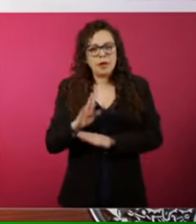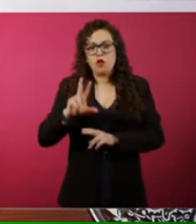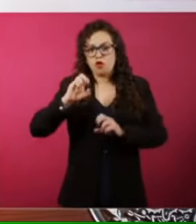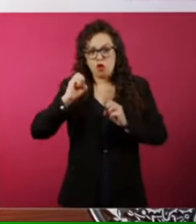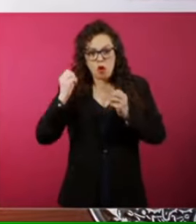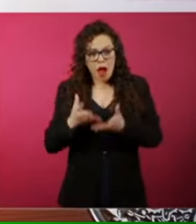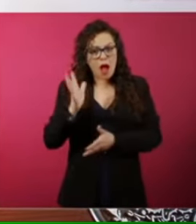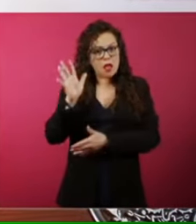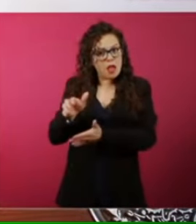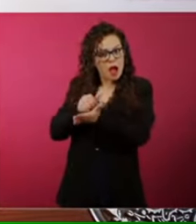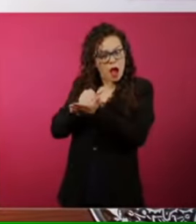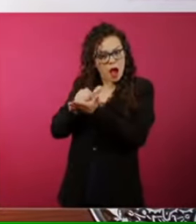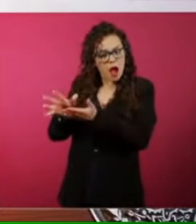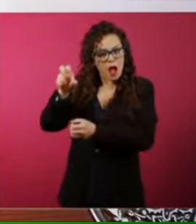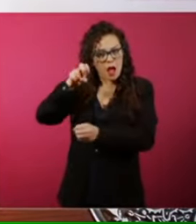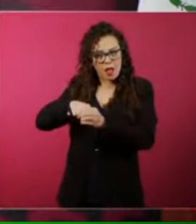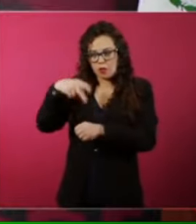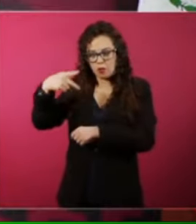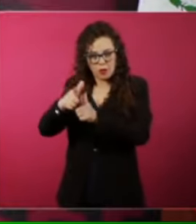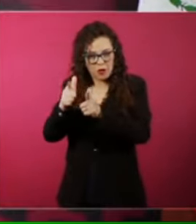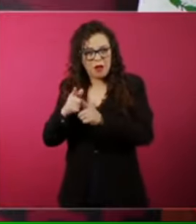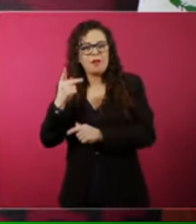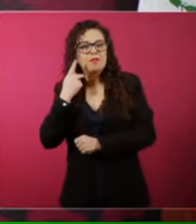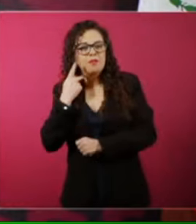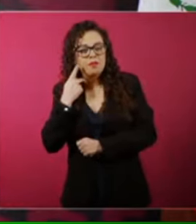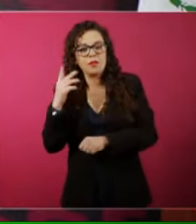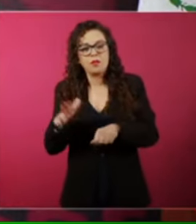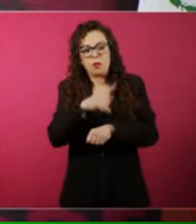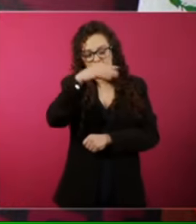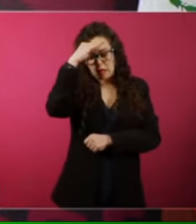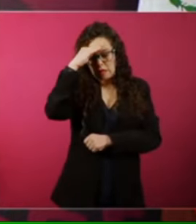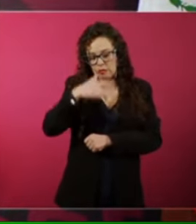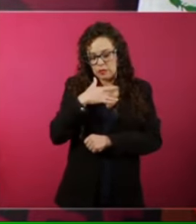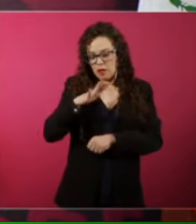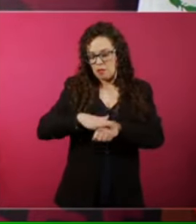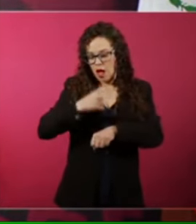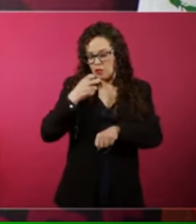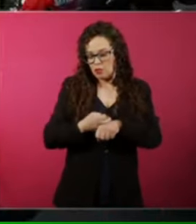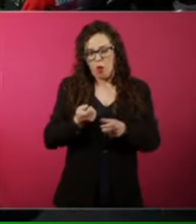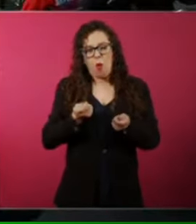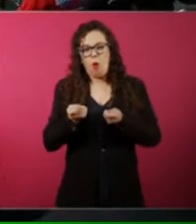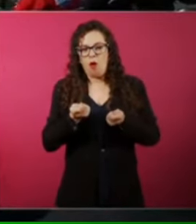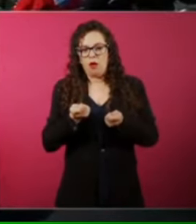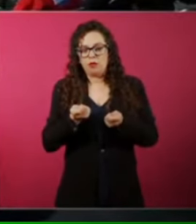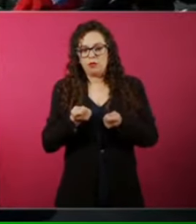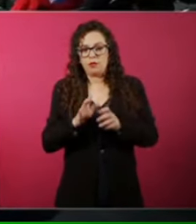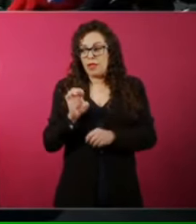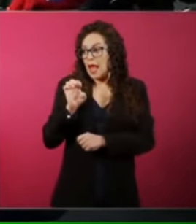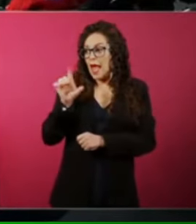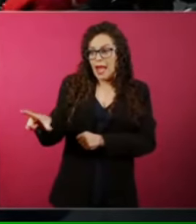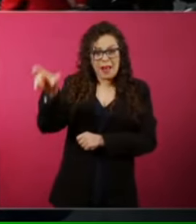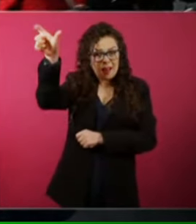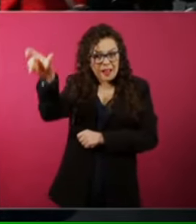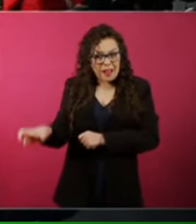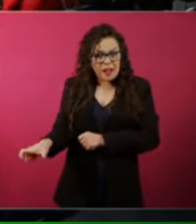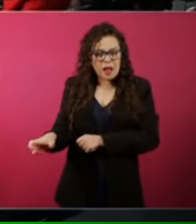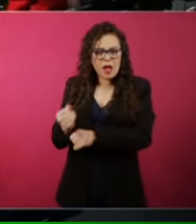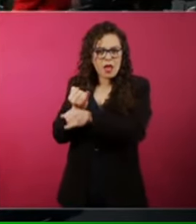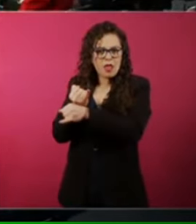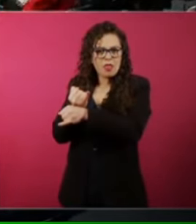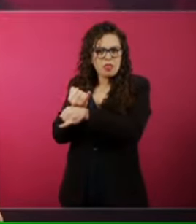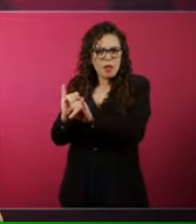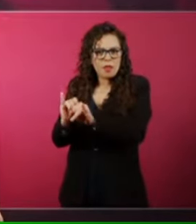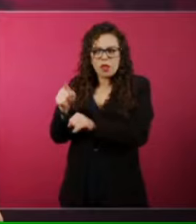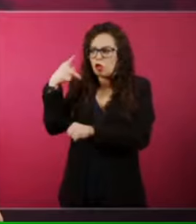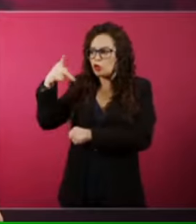sus posiciones más definidas, como independiente participa y gana en su